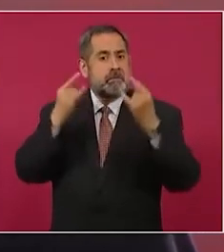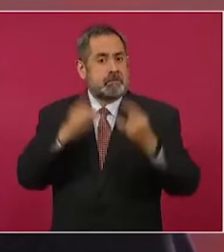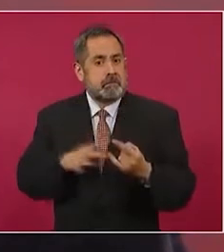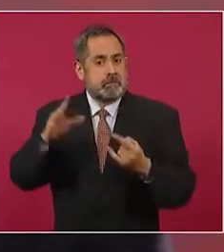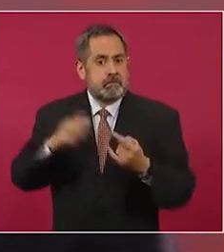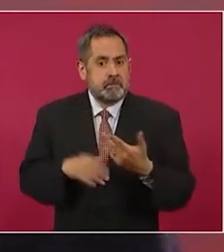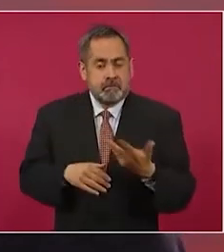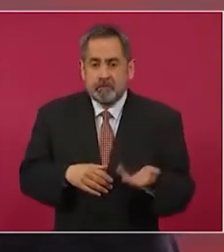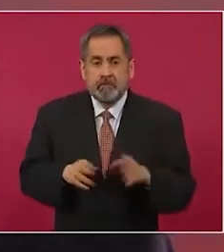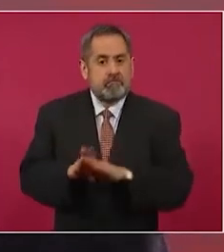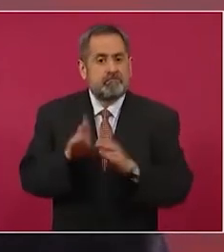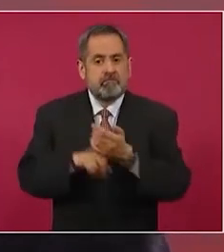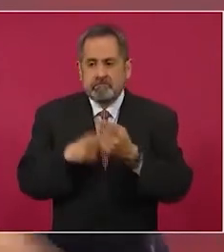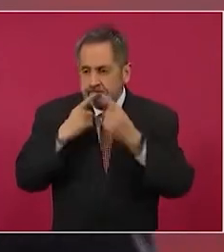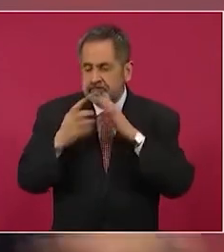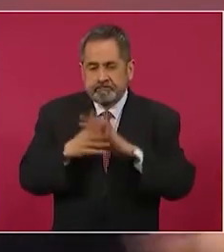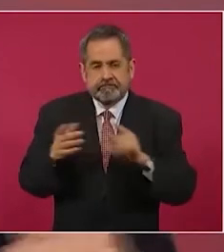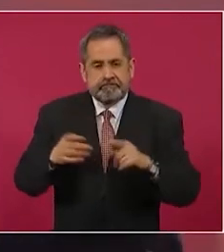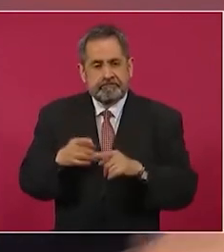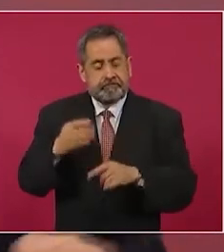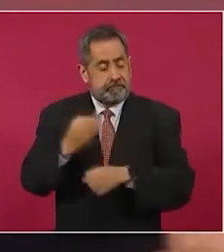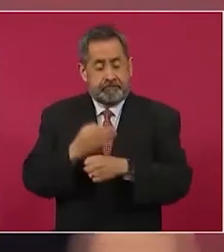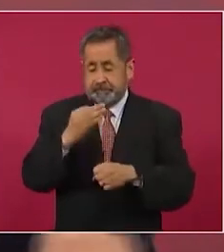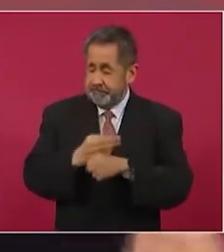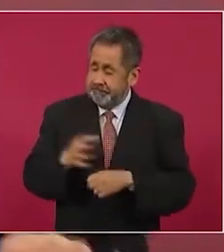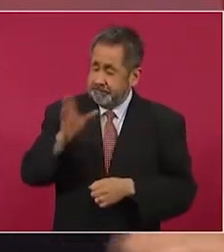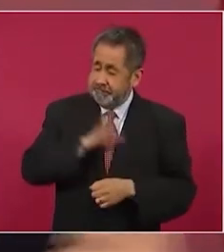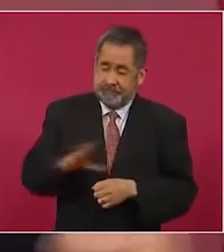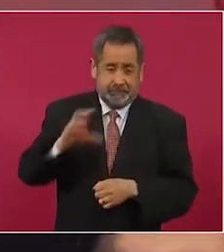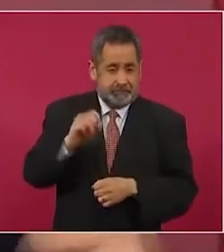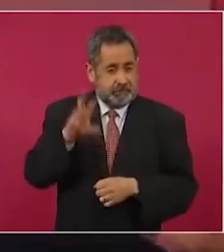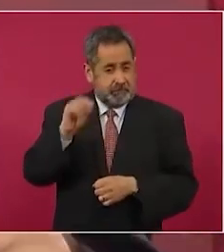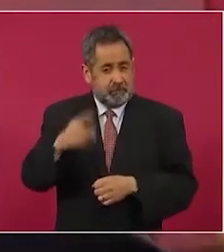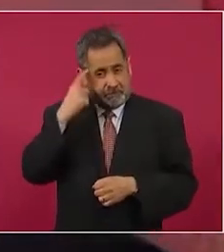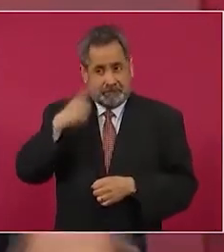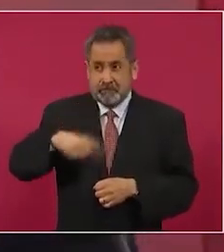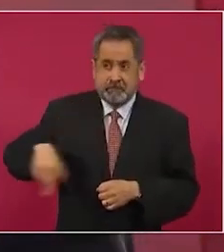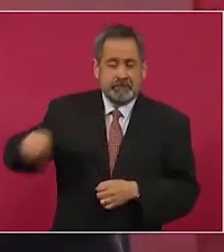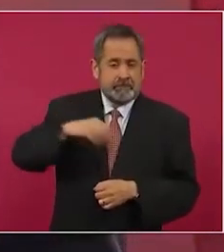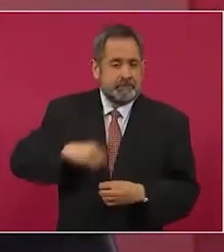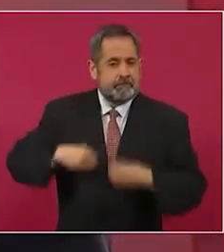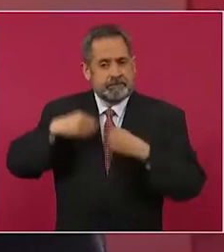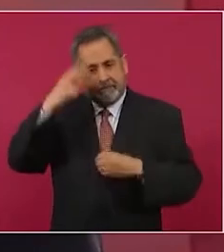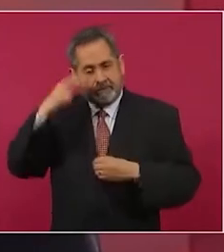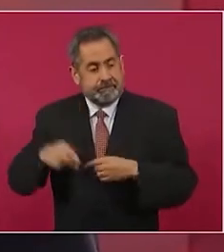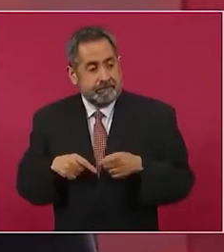un momento estelar en la vida pública de México,